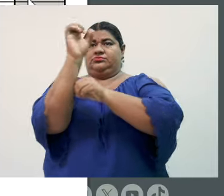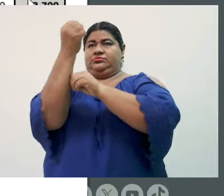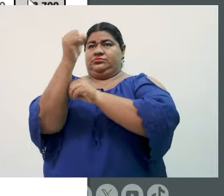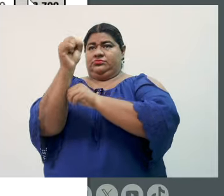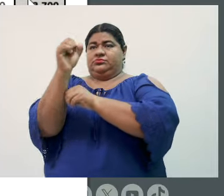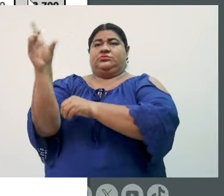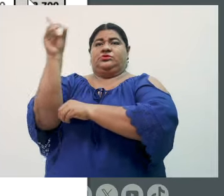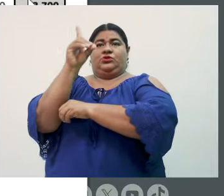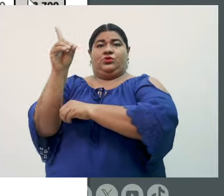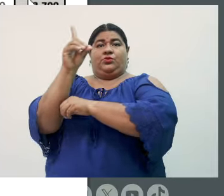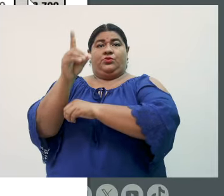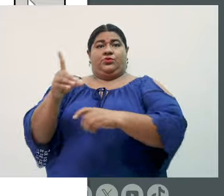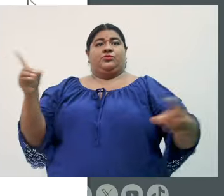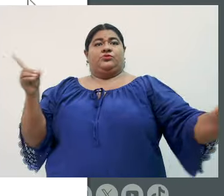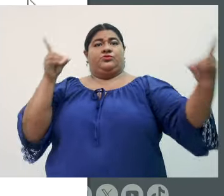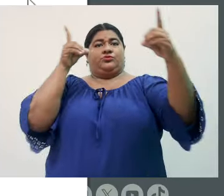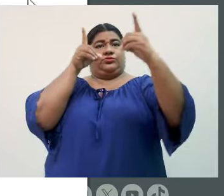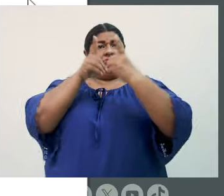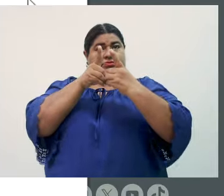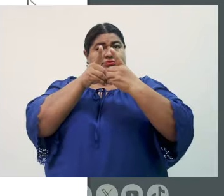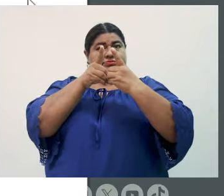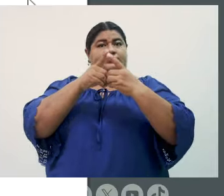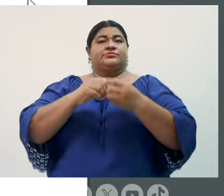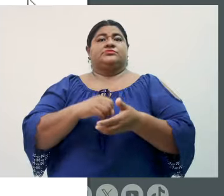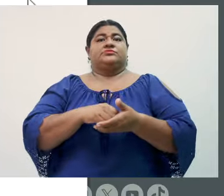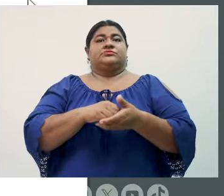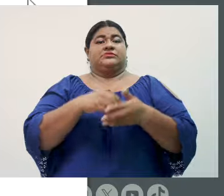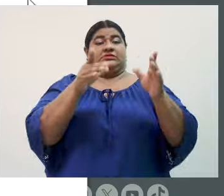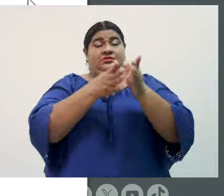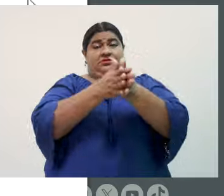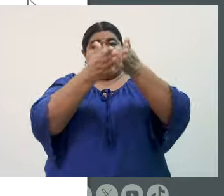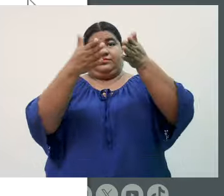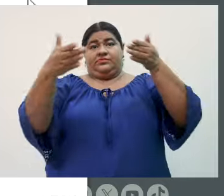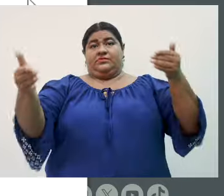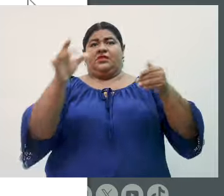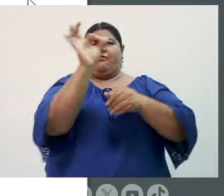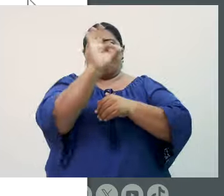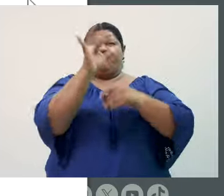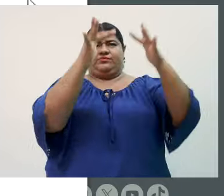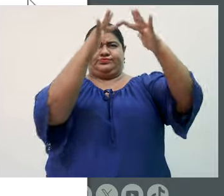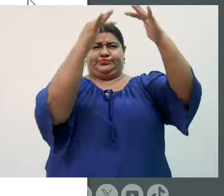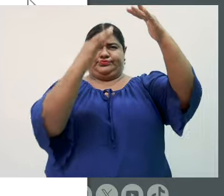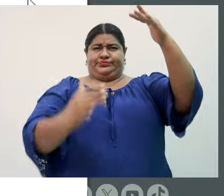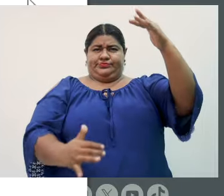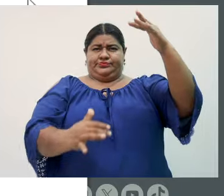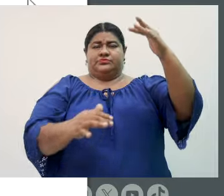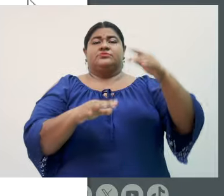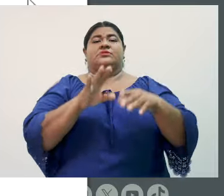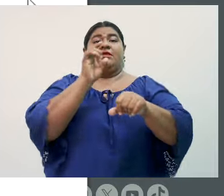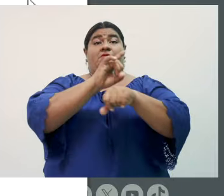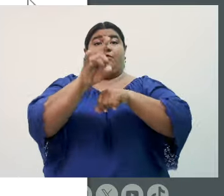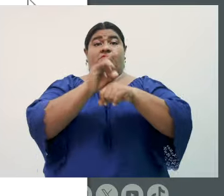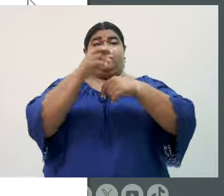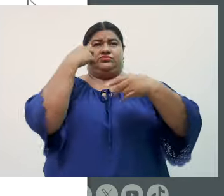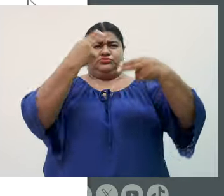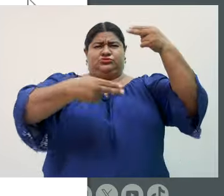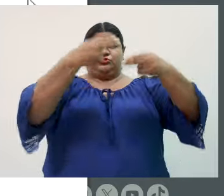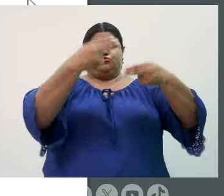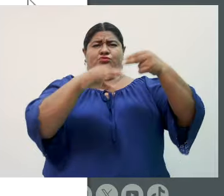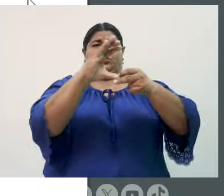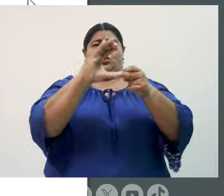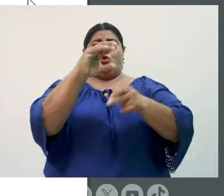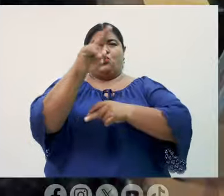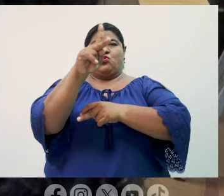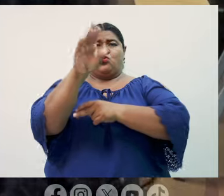matutino y vespertino, por encuentro sabatino y dominical y a distancia de manera virtual. También encontrarás los números de